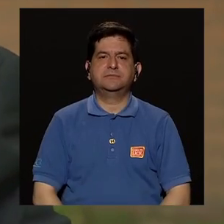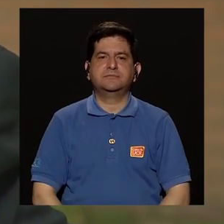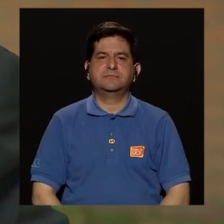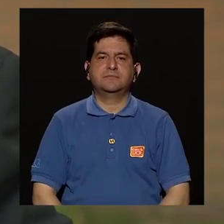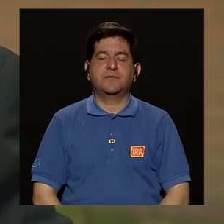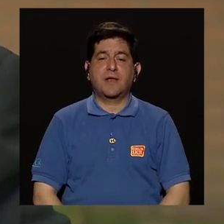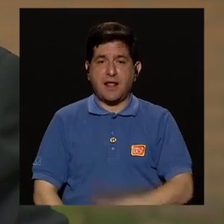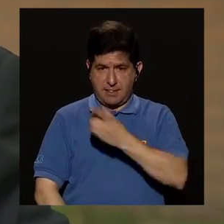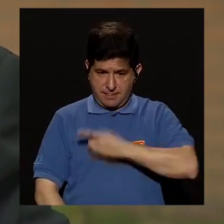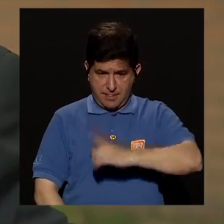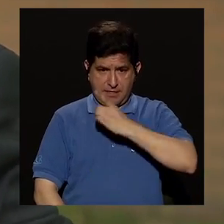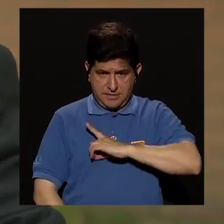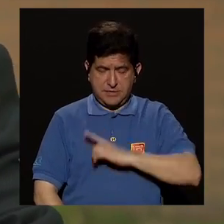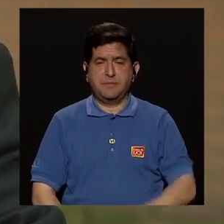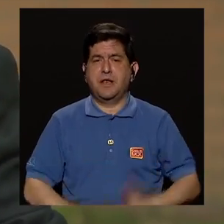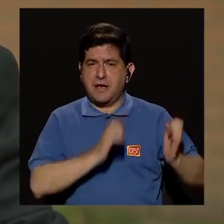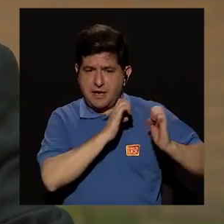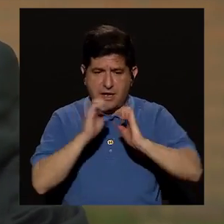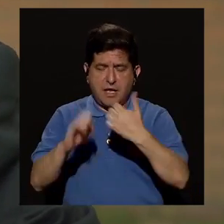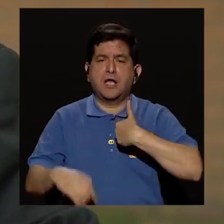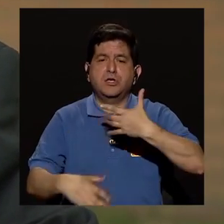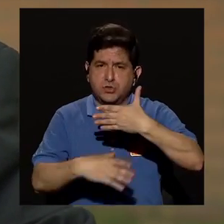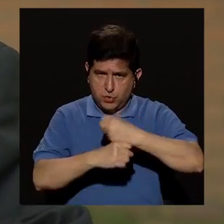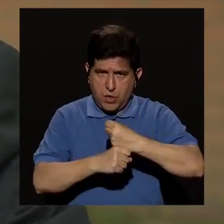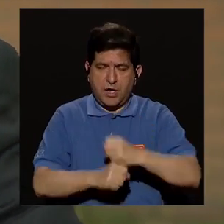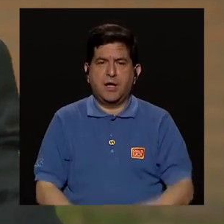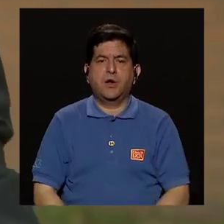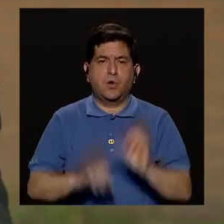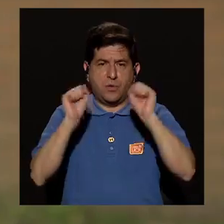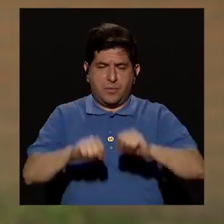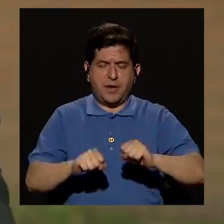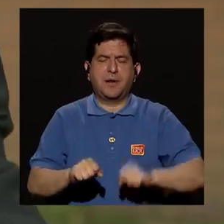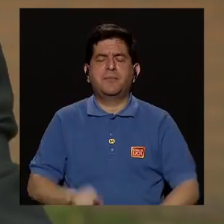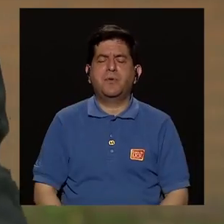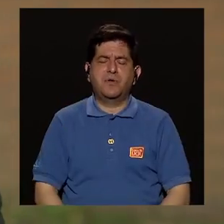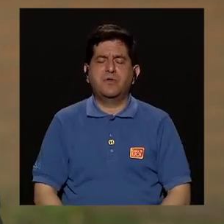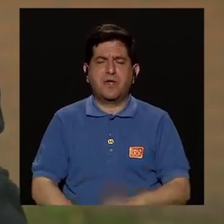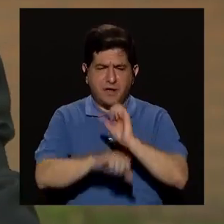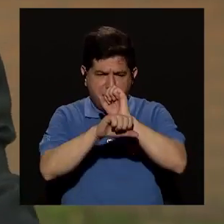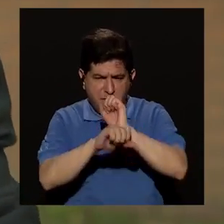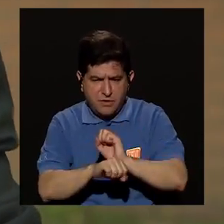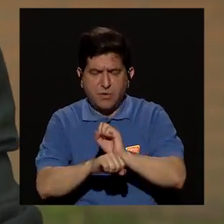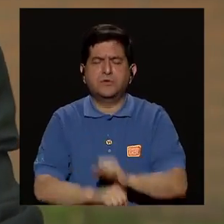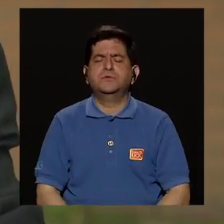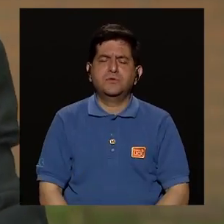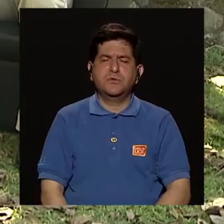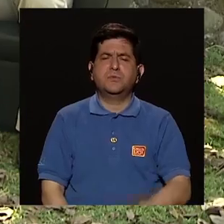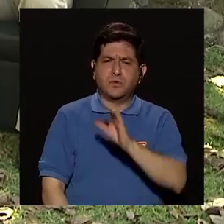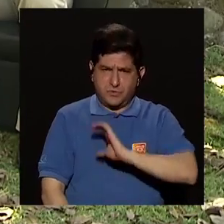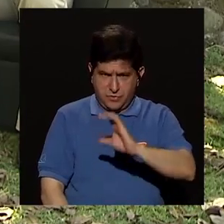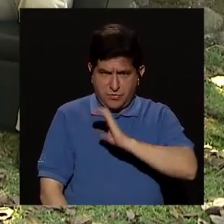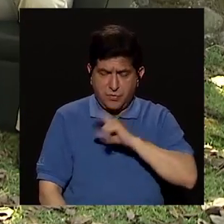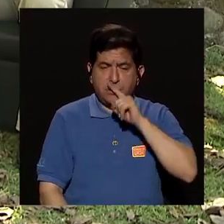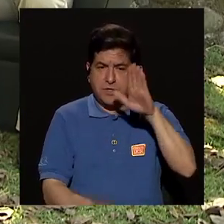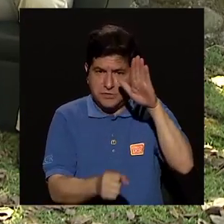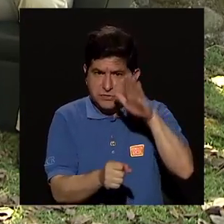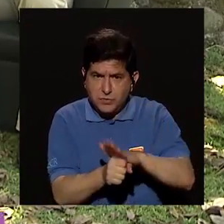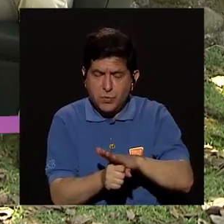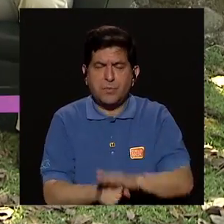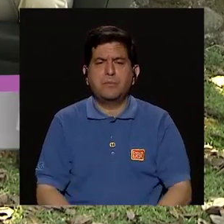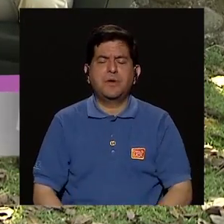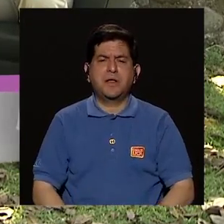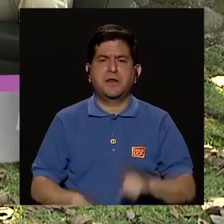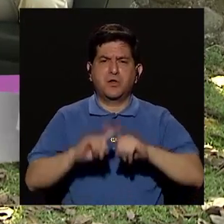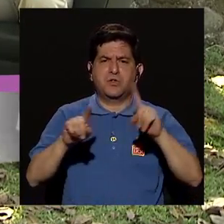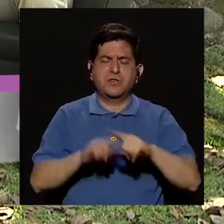Entonces, la disciplina es más la estrategia que yo voy a hacer para desempeñar hábitos, comportamientos, etcétera, para poder cumplir con esos